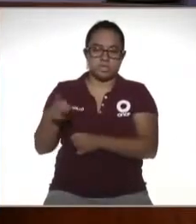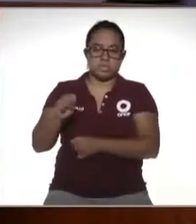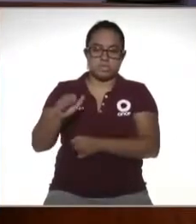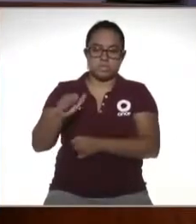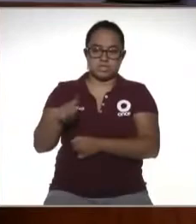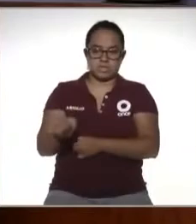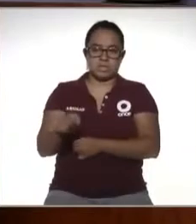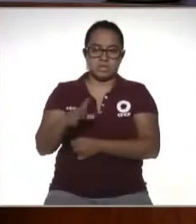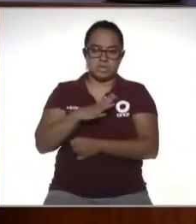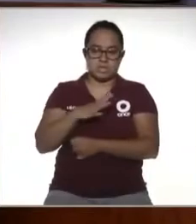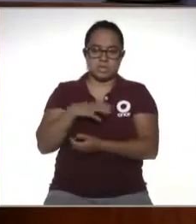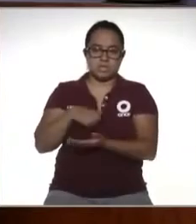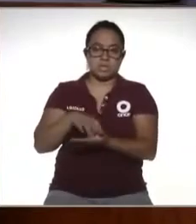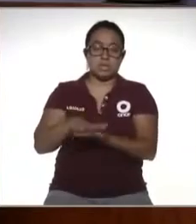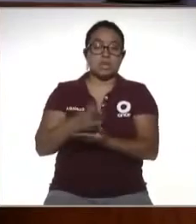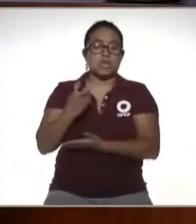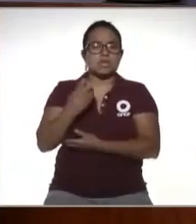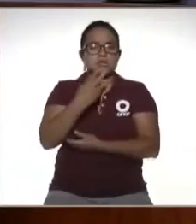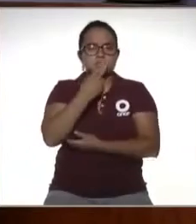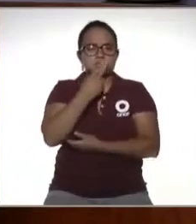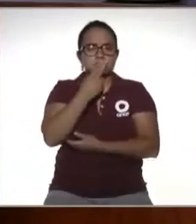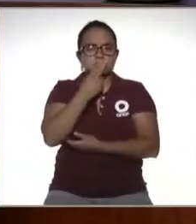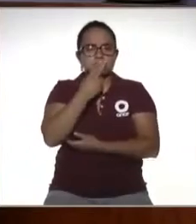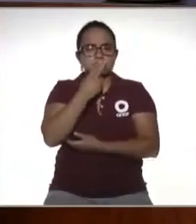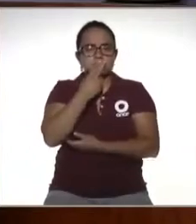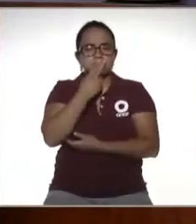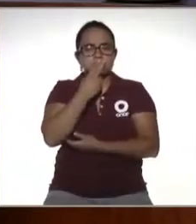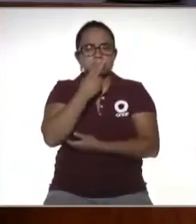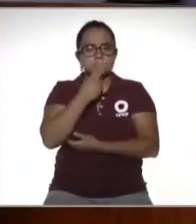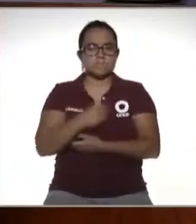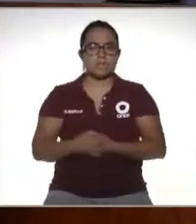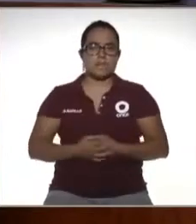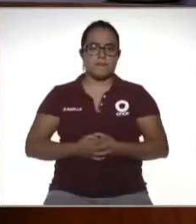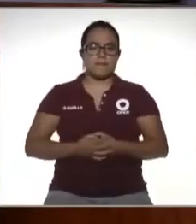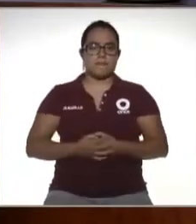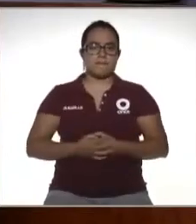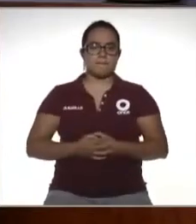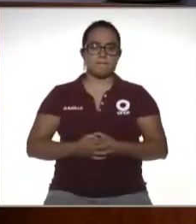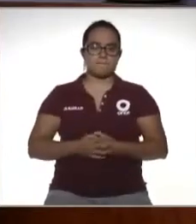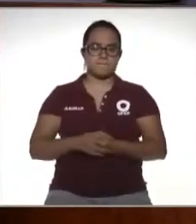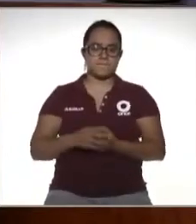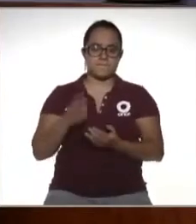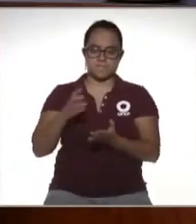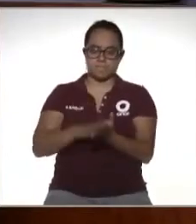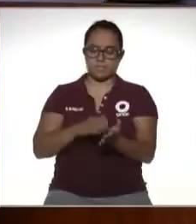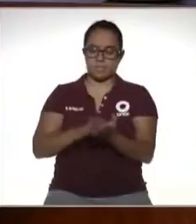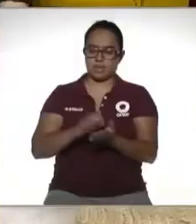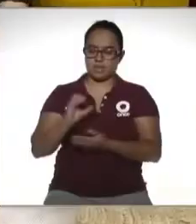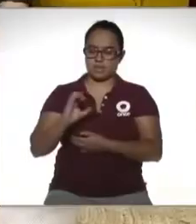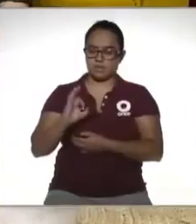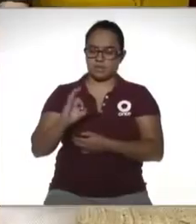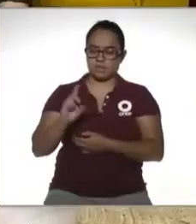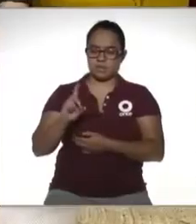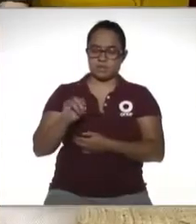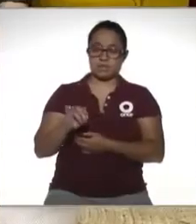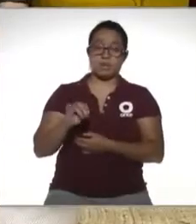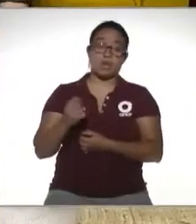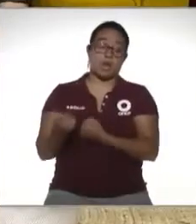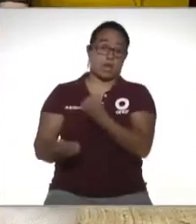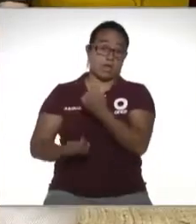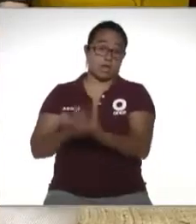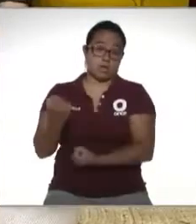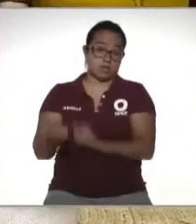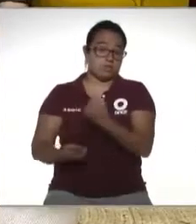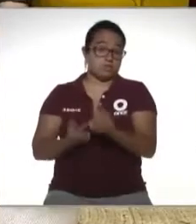ahí un aplicativo que nos permite hacer la expedición de ese CFDI en algunos casos